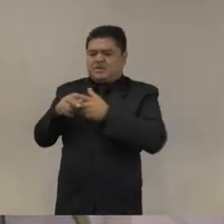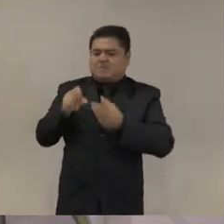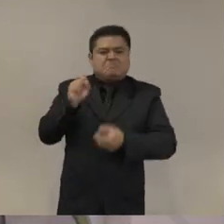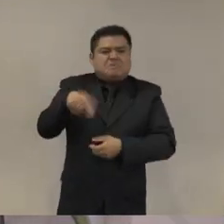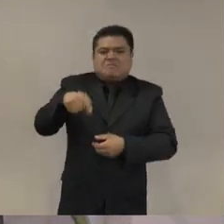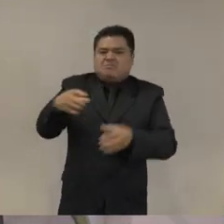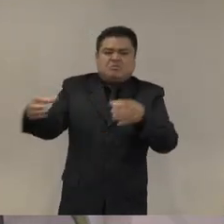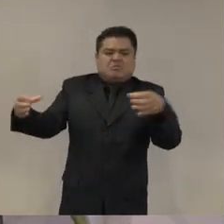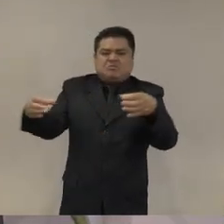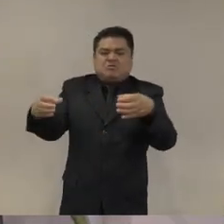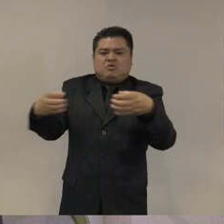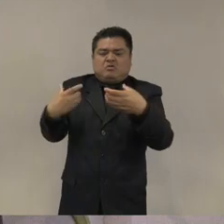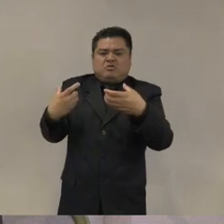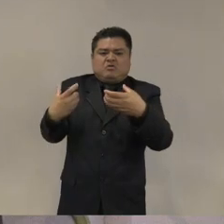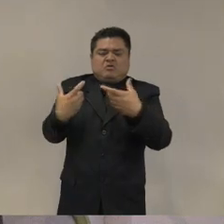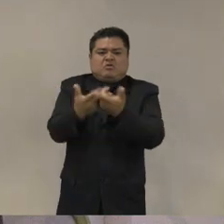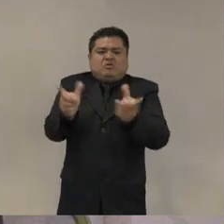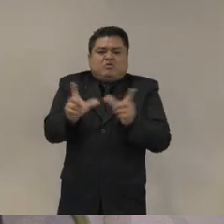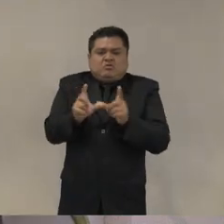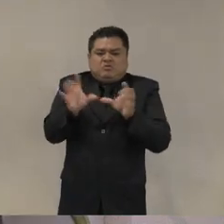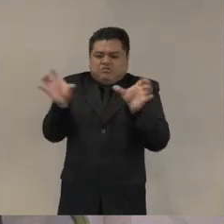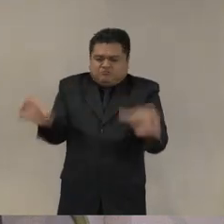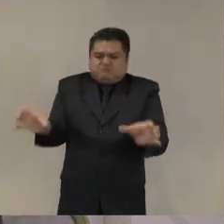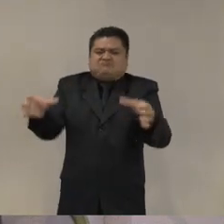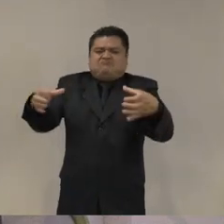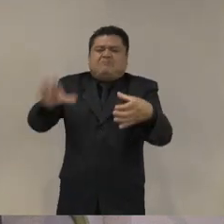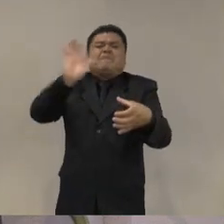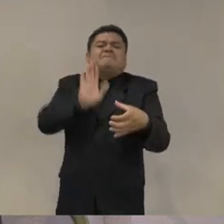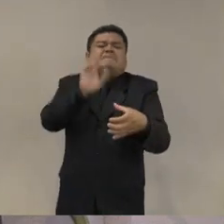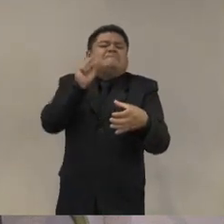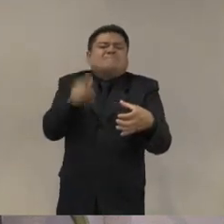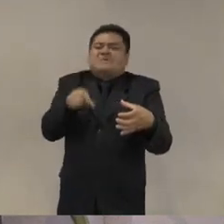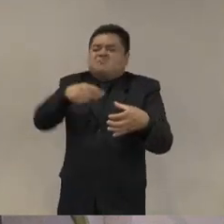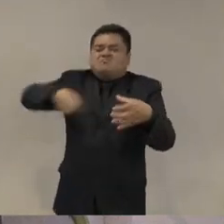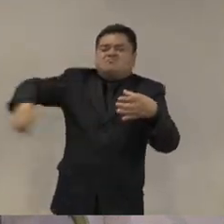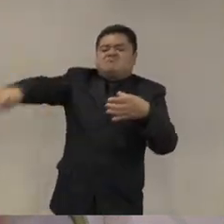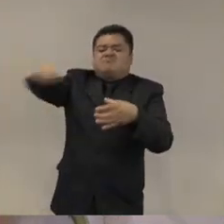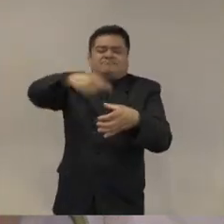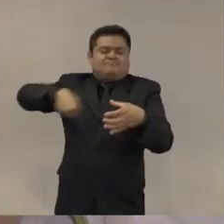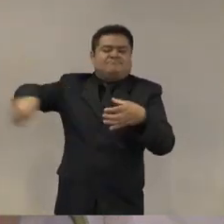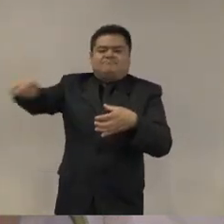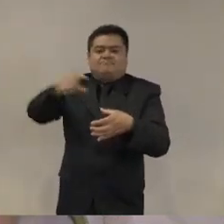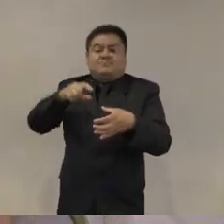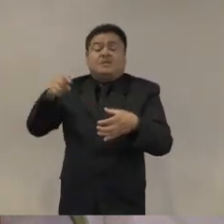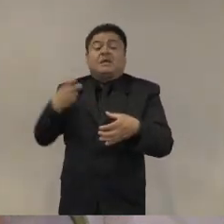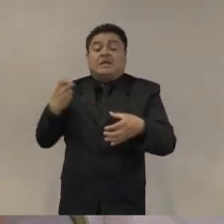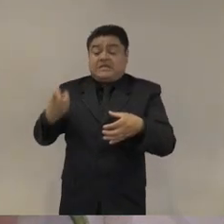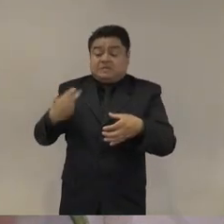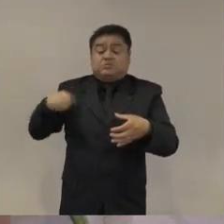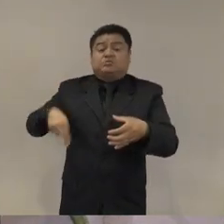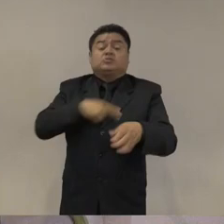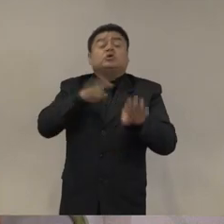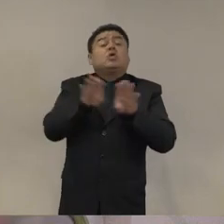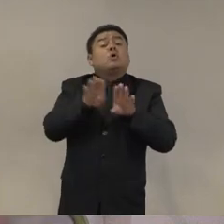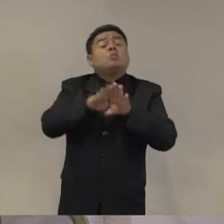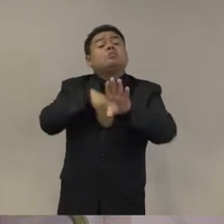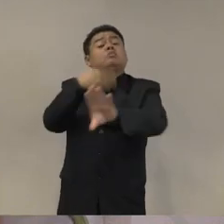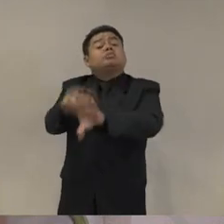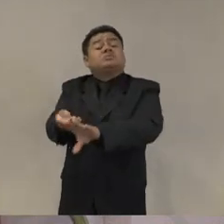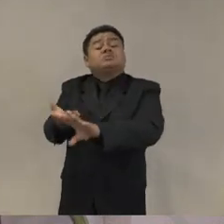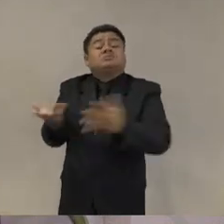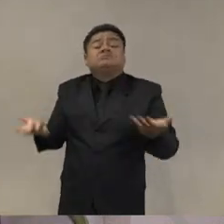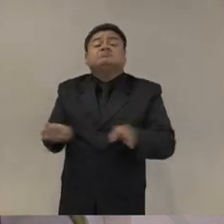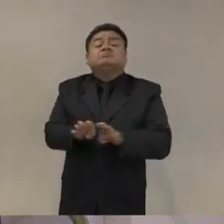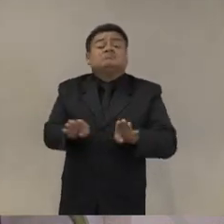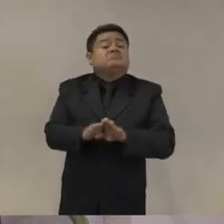salir ni podremos salir mientras no entendamos que hay una dimensión que rebasa a los gobiernos